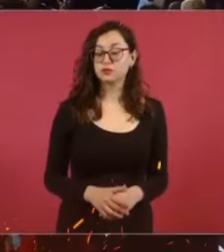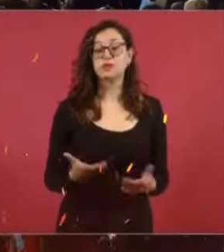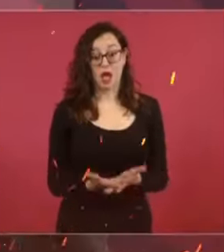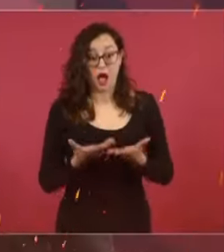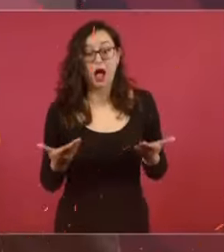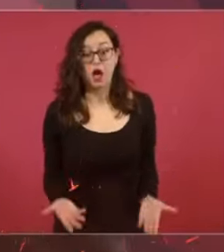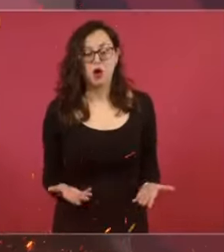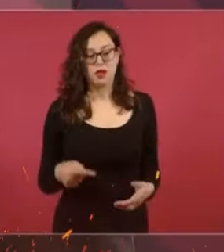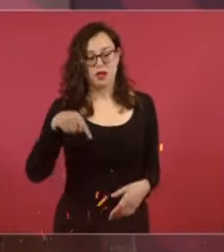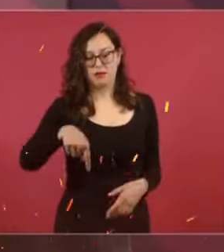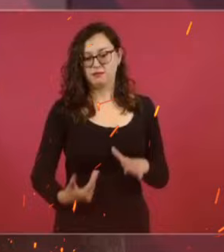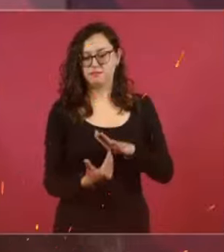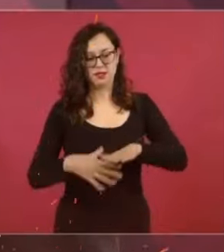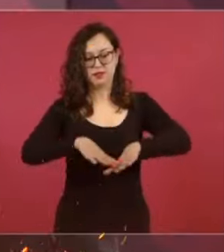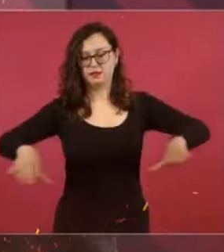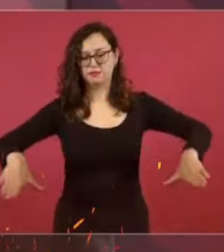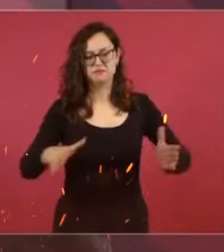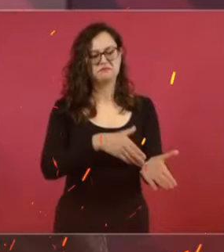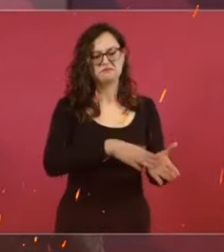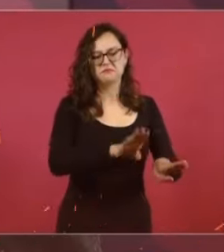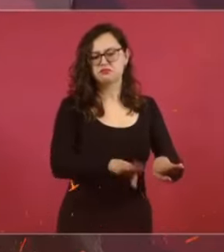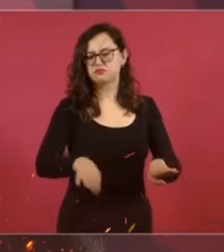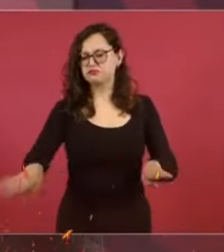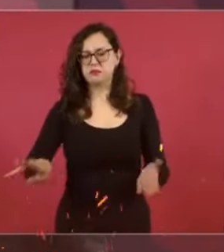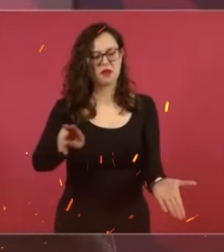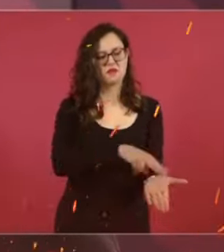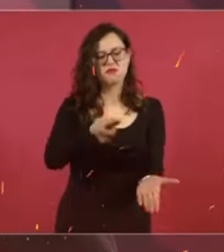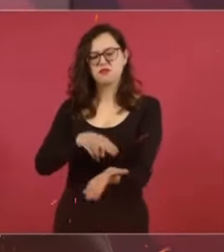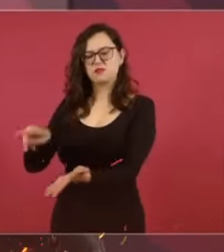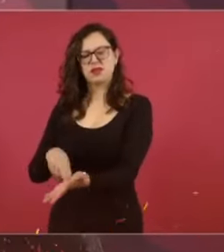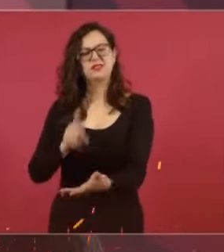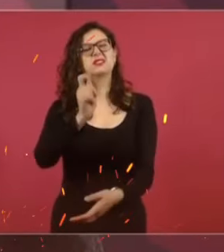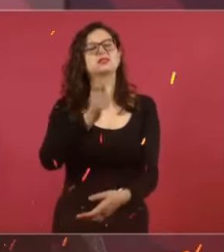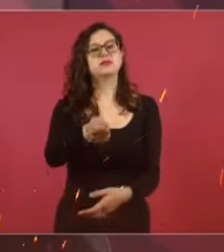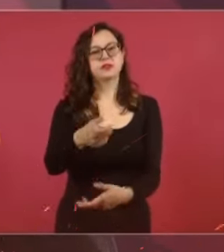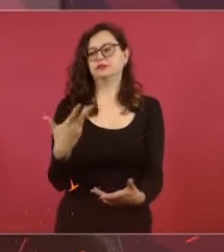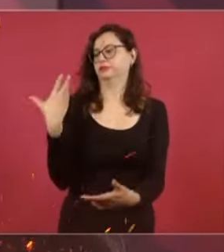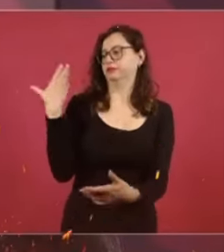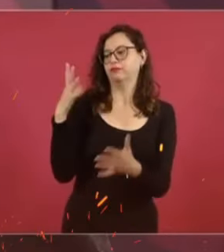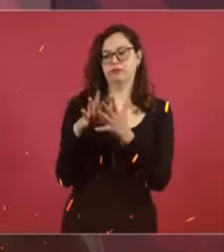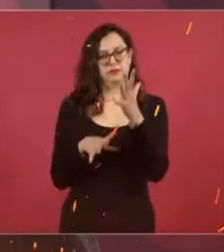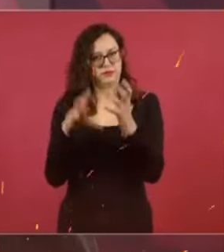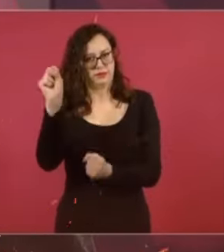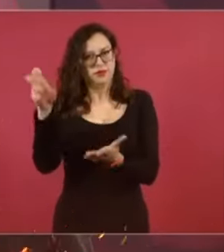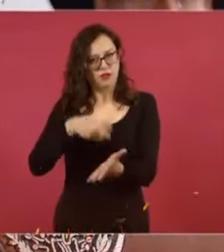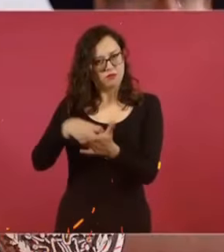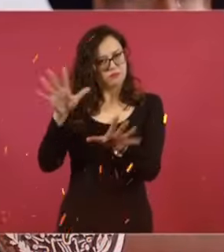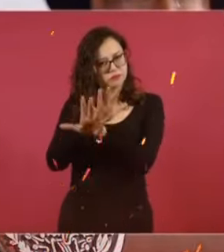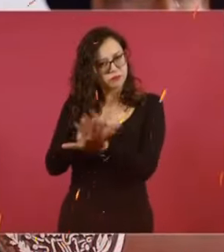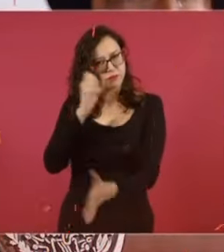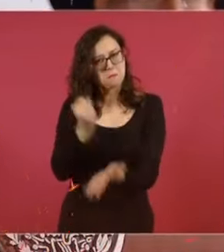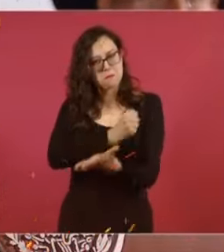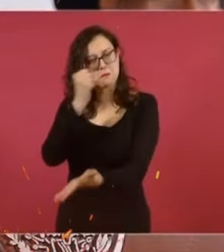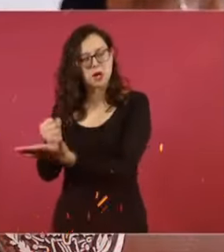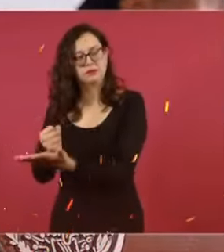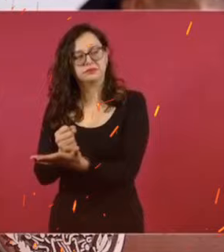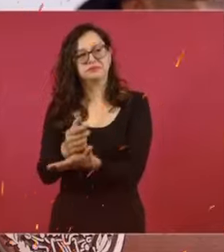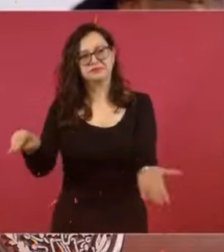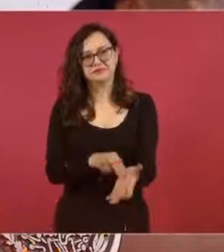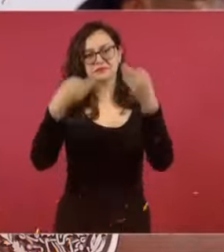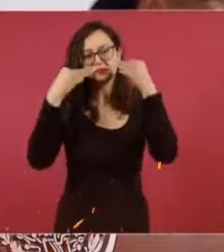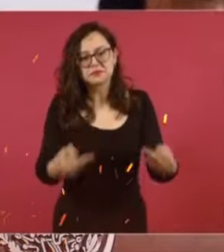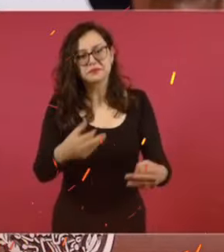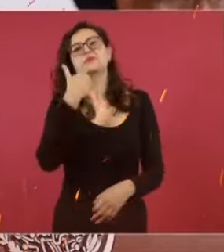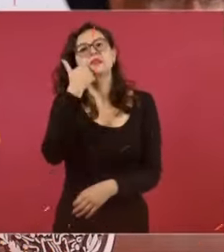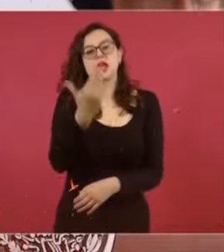firmar aquí frente a ustedes las publicaciones de dos reformas constitucionales, de las 20 iniciativas de reformas